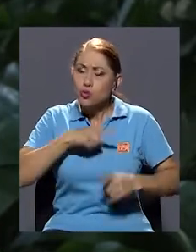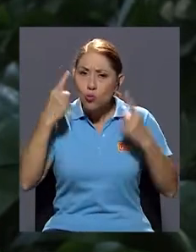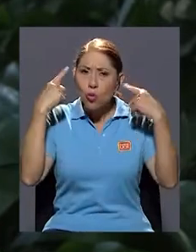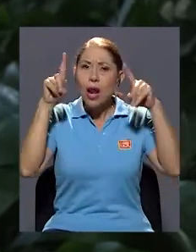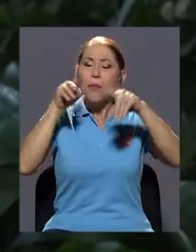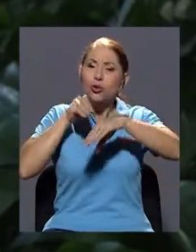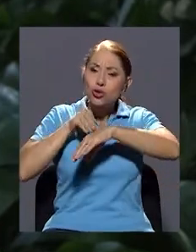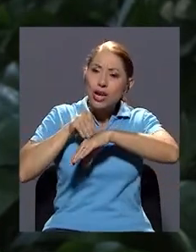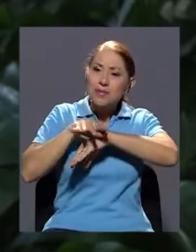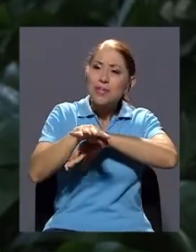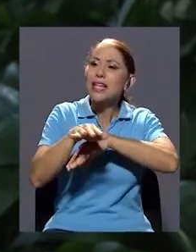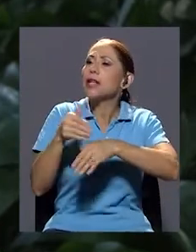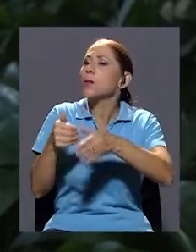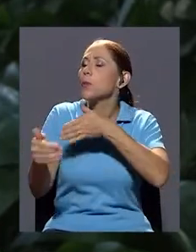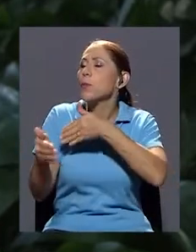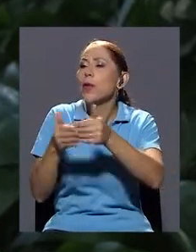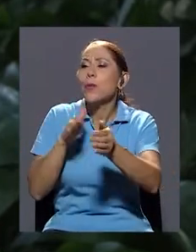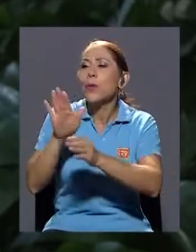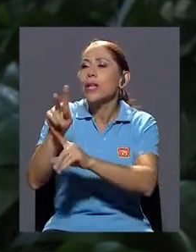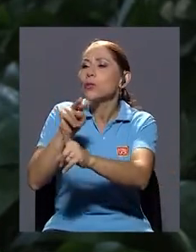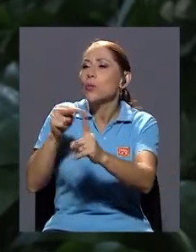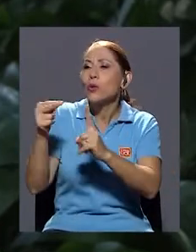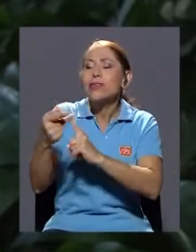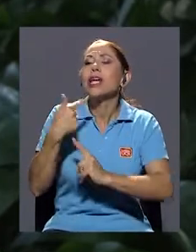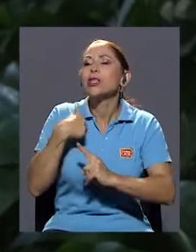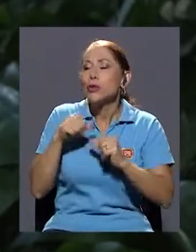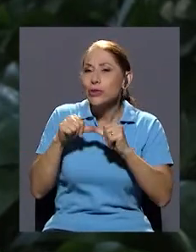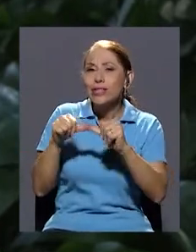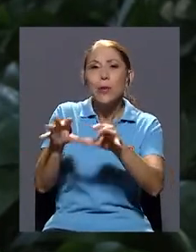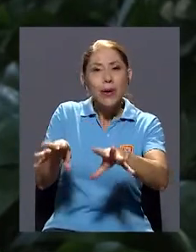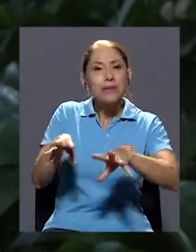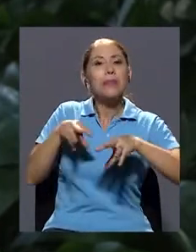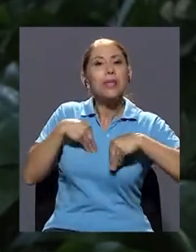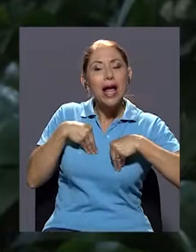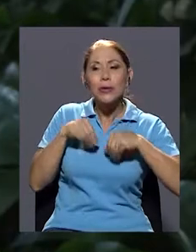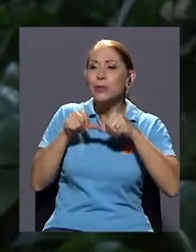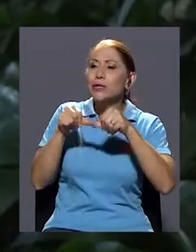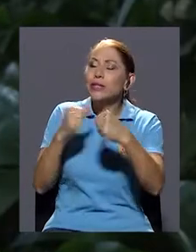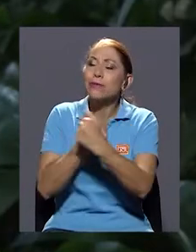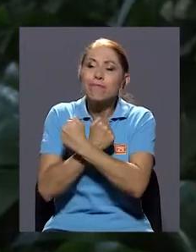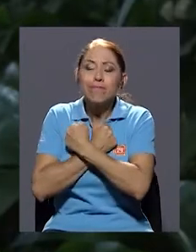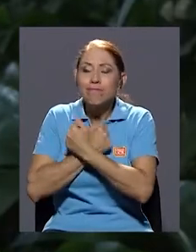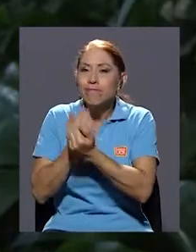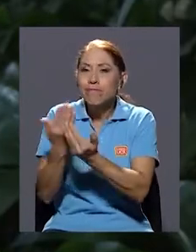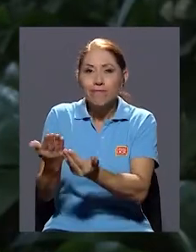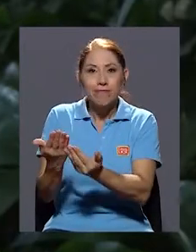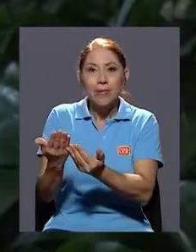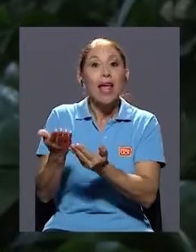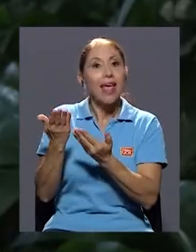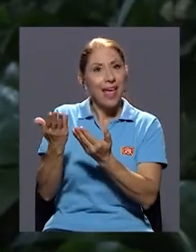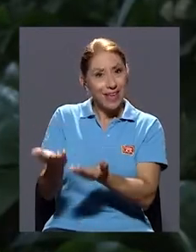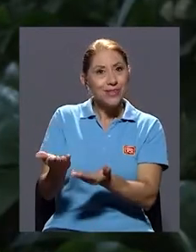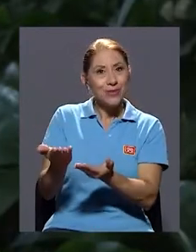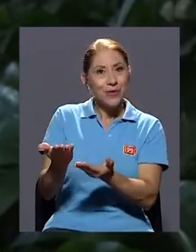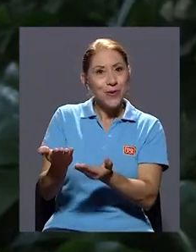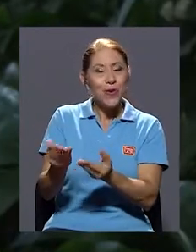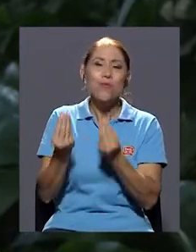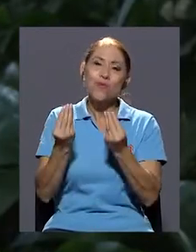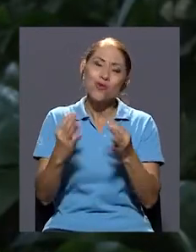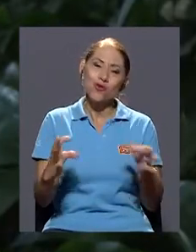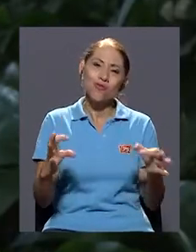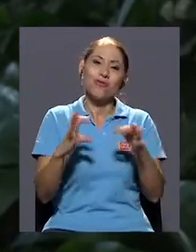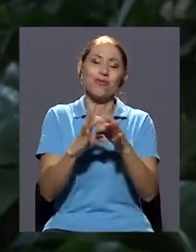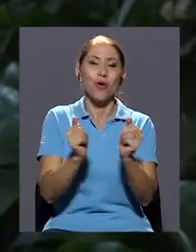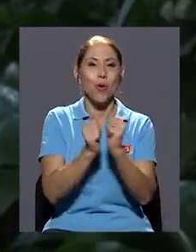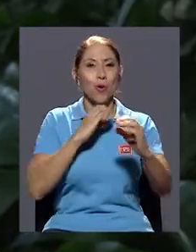independientemente de tu punto de vista, yo te sigo aceptando, te sigo queriendo, te sigo amando, eso tiene que